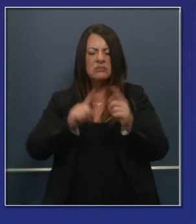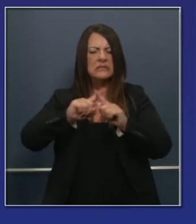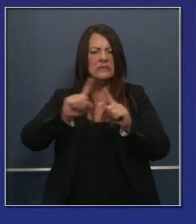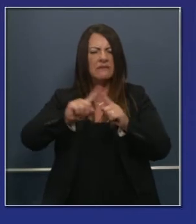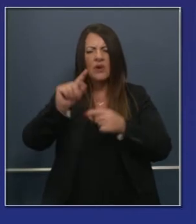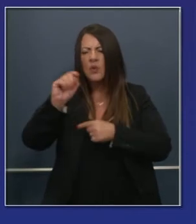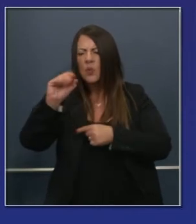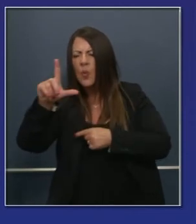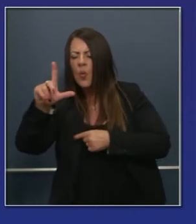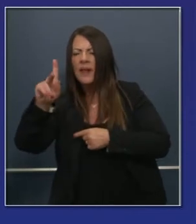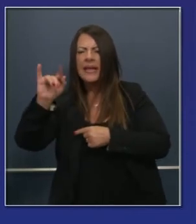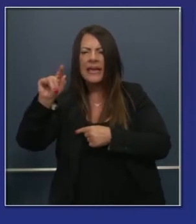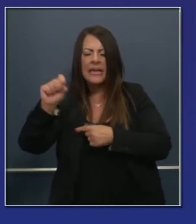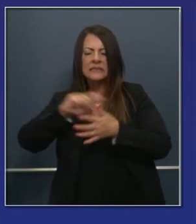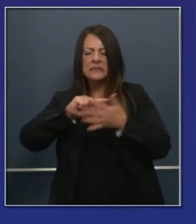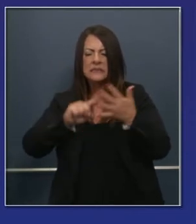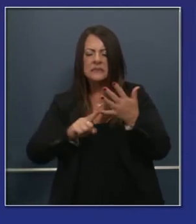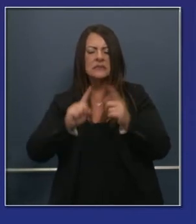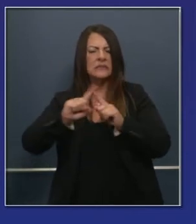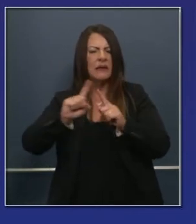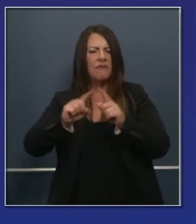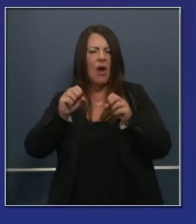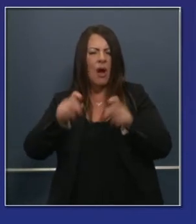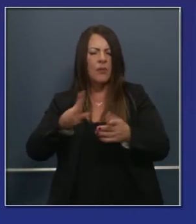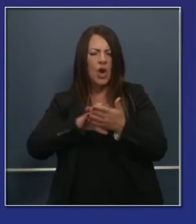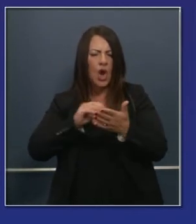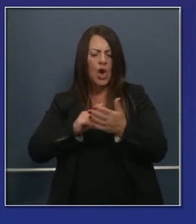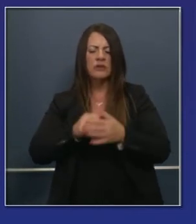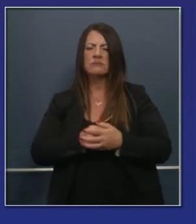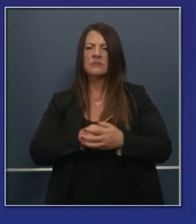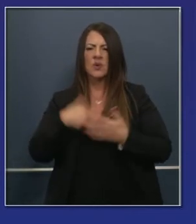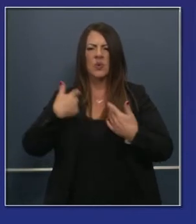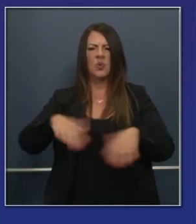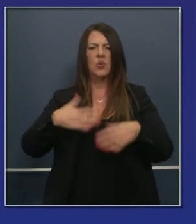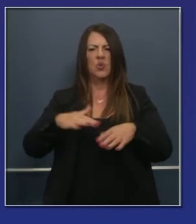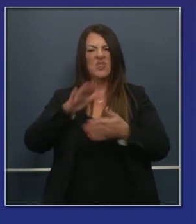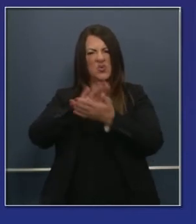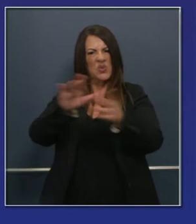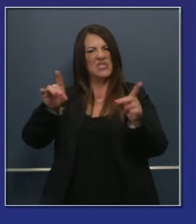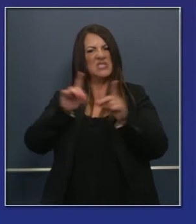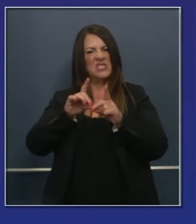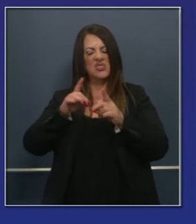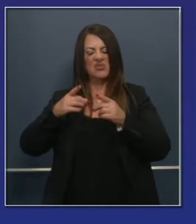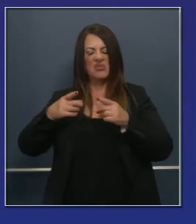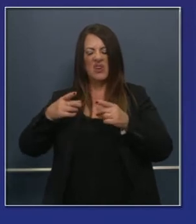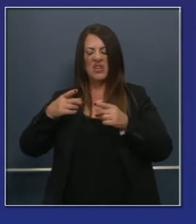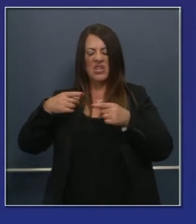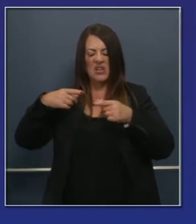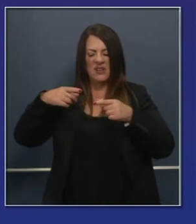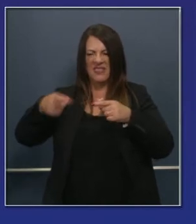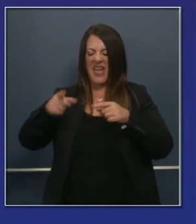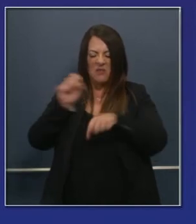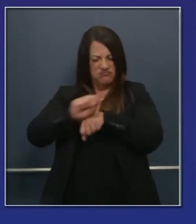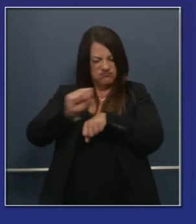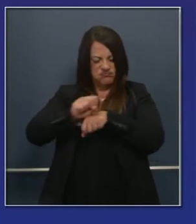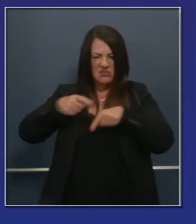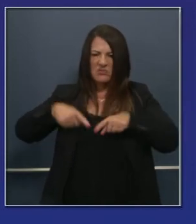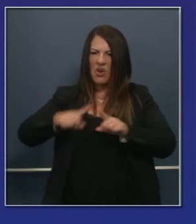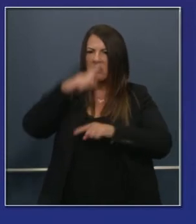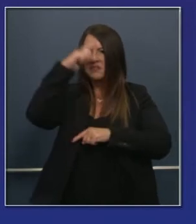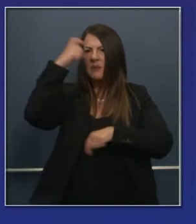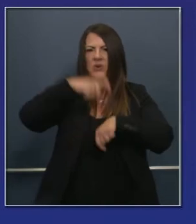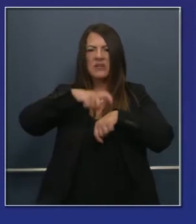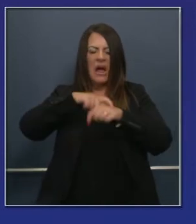webinarios y aprendizaje profesional. Las oportunidades, como he escuchado, los distritos han pasado todo el verano para